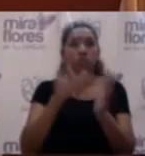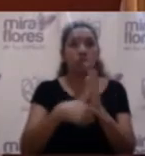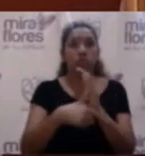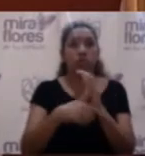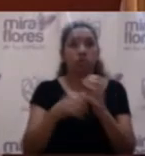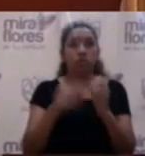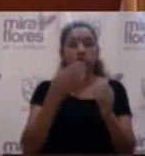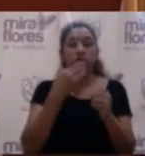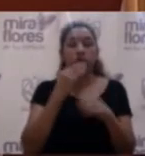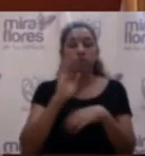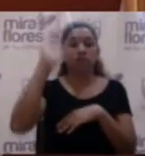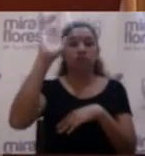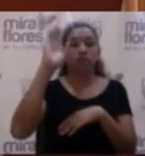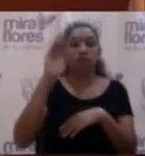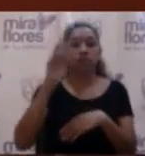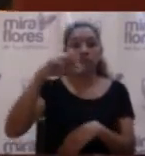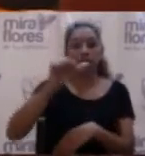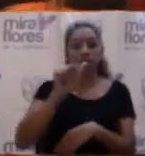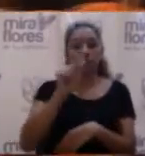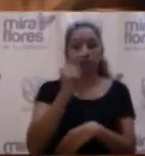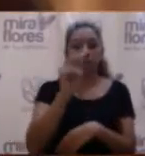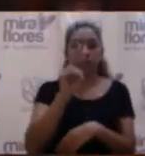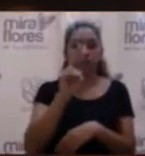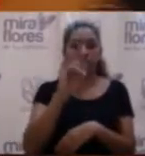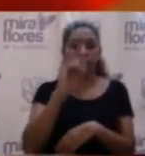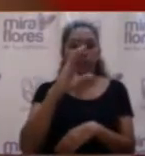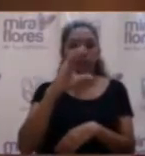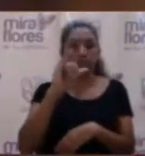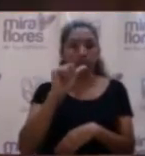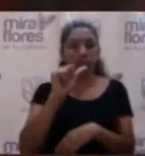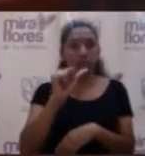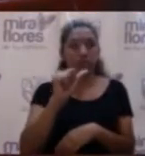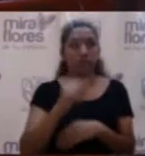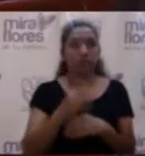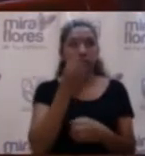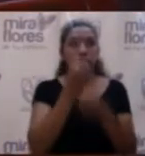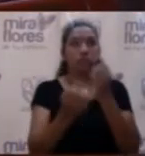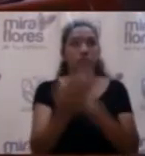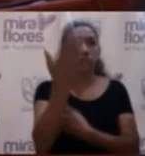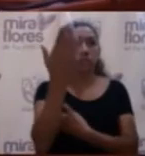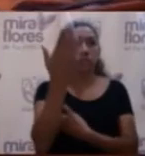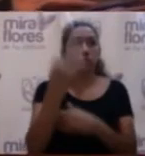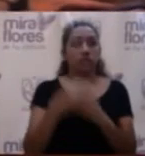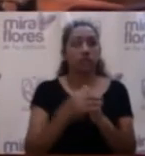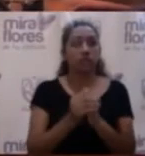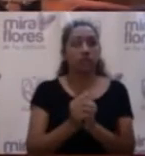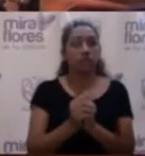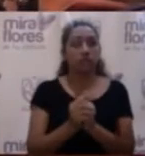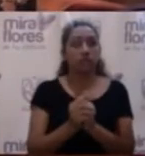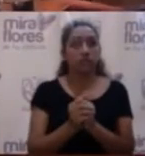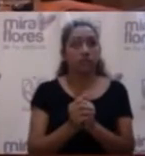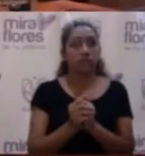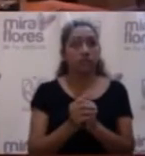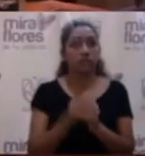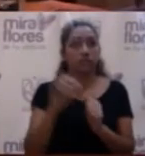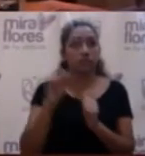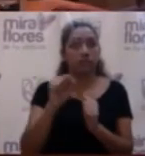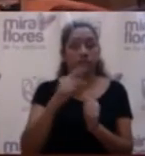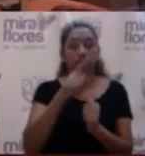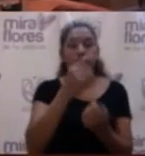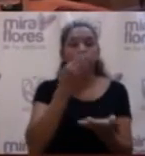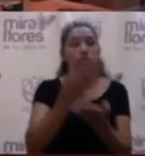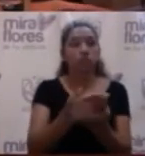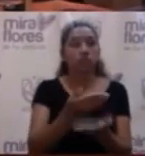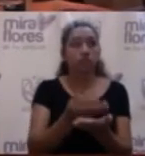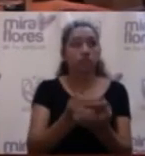de eso, ha levantado la mano la regidora Patricia del Río de Olavilla. Gracias, señor Alcalde. Buenos días. Sí, efectivamente, el presupuesto